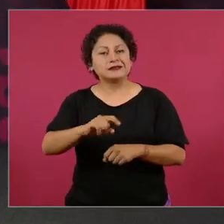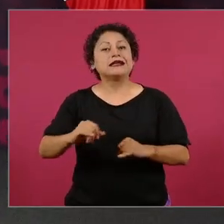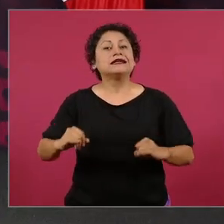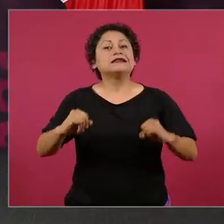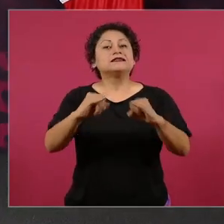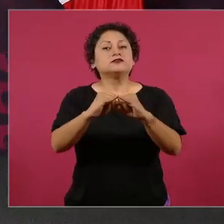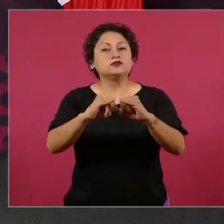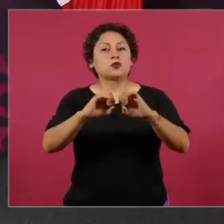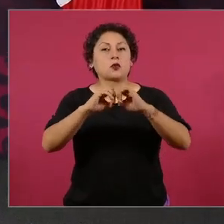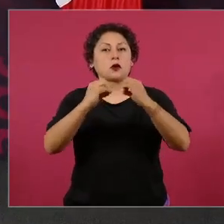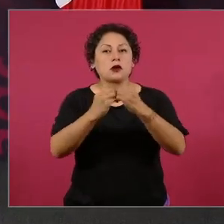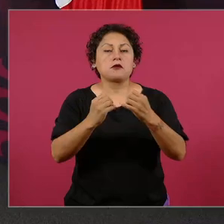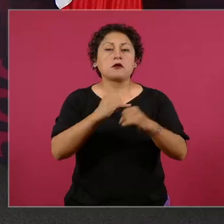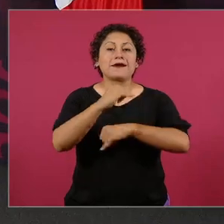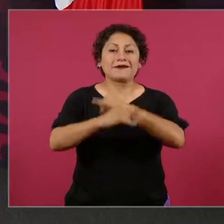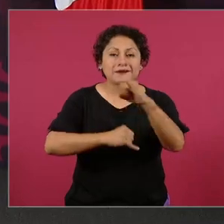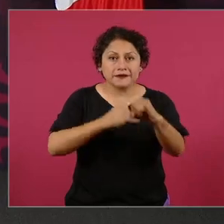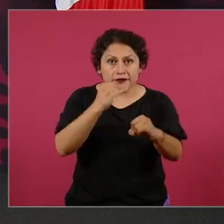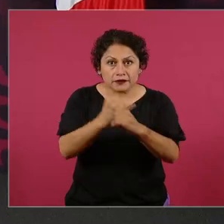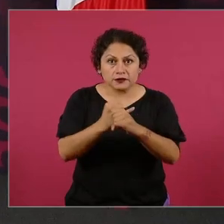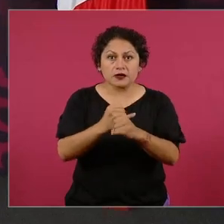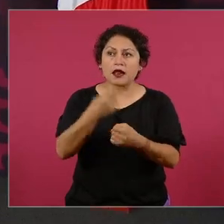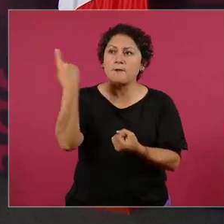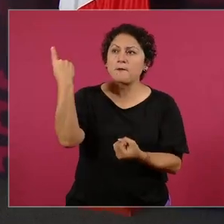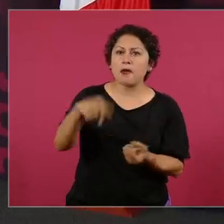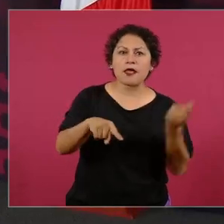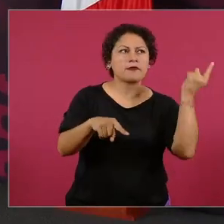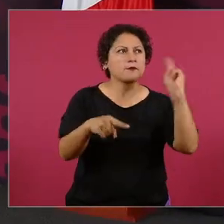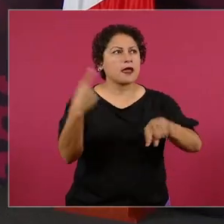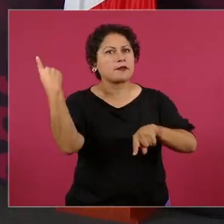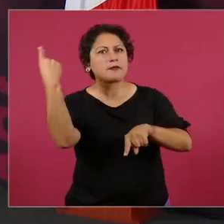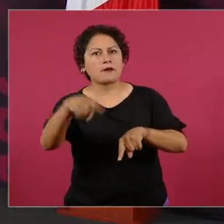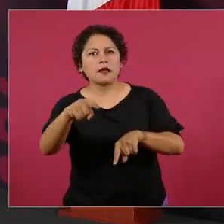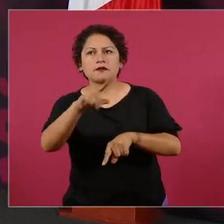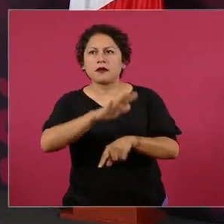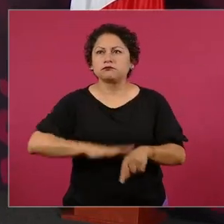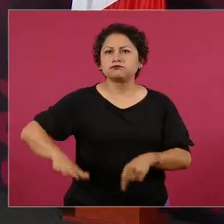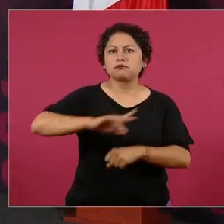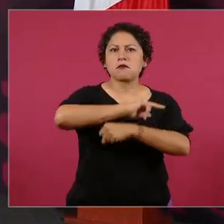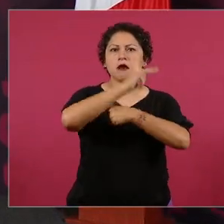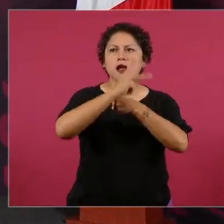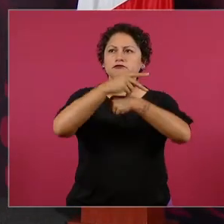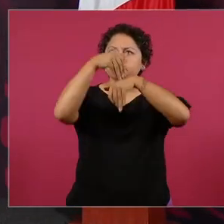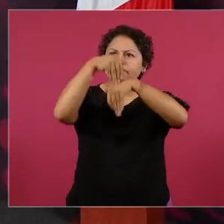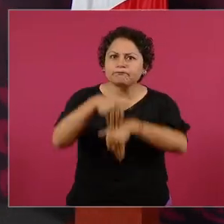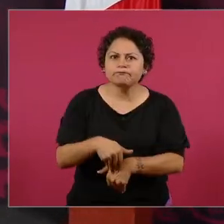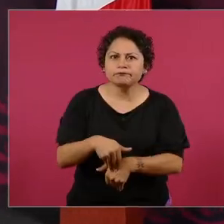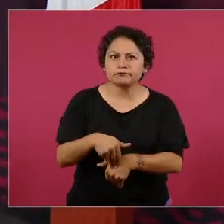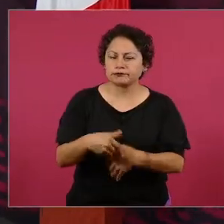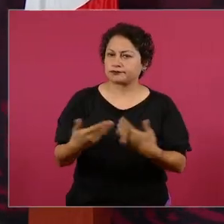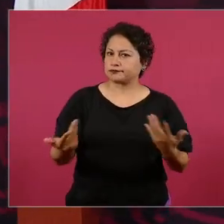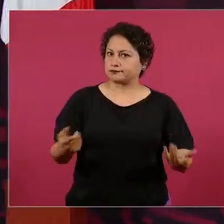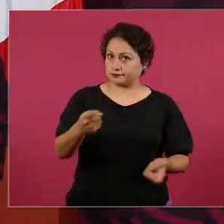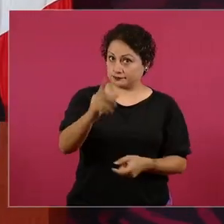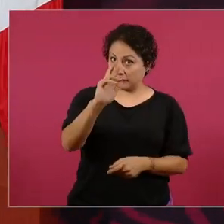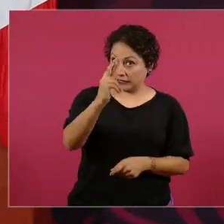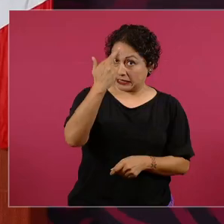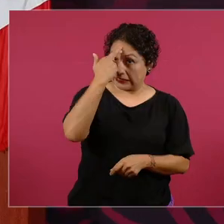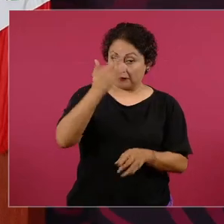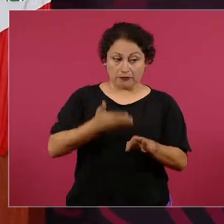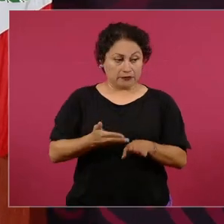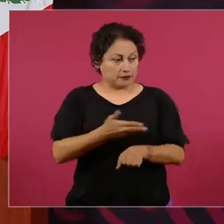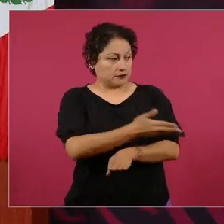No debemos olvidar que durante todo el periodo neoliberal o